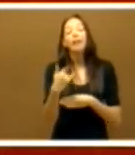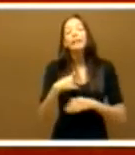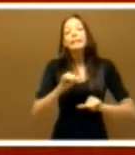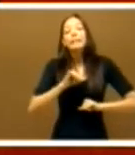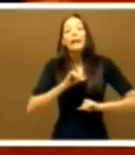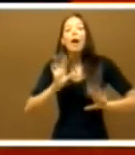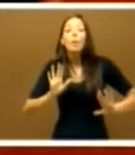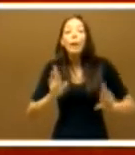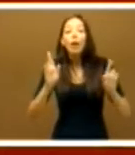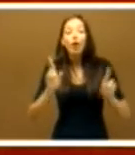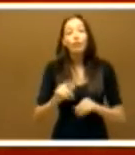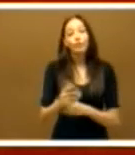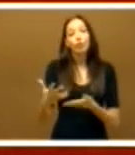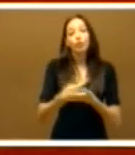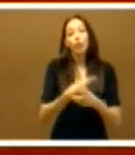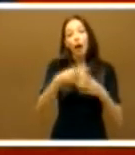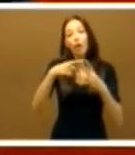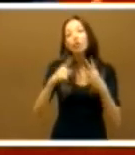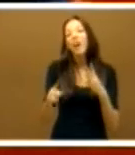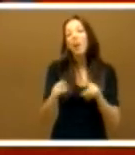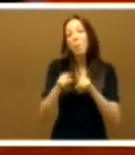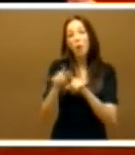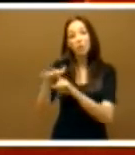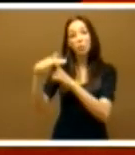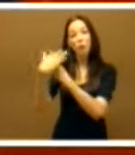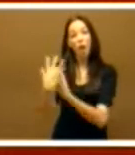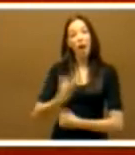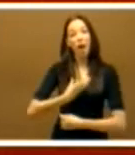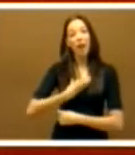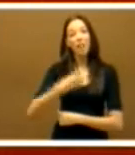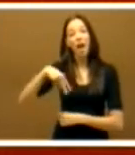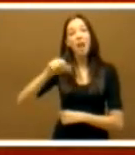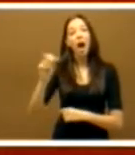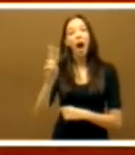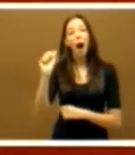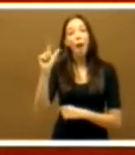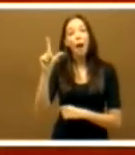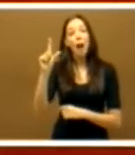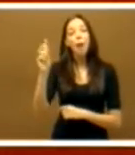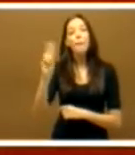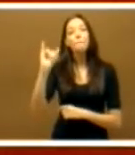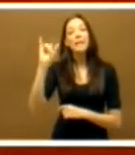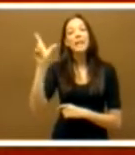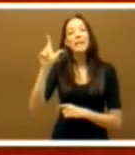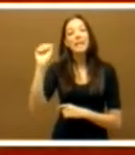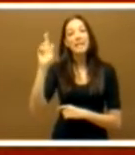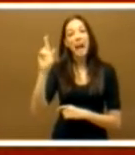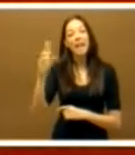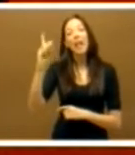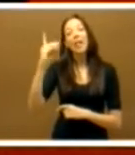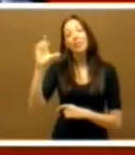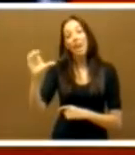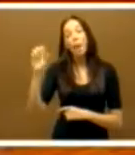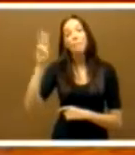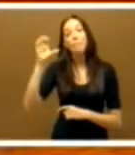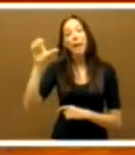ofrezca no sea la del alcalde de Navalvillar de Pela, que de manera tan nítida y clara apuesta por la austeridad como la mejor manera de resolver las cosas. Nada más y